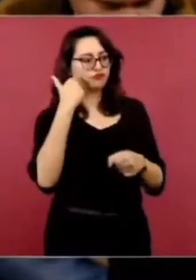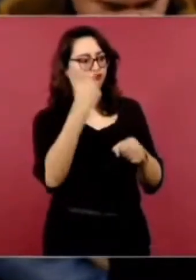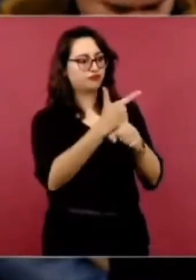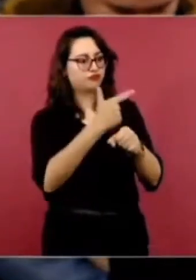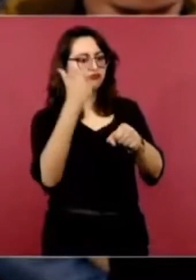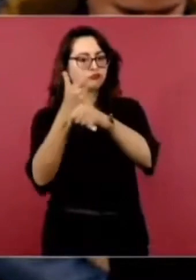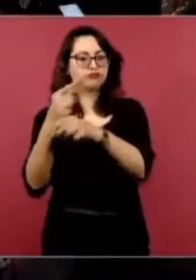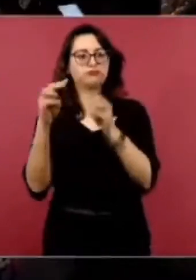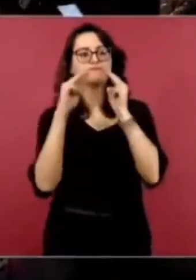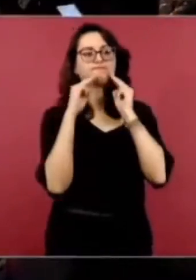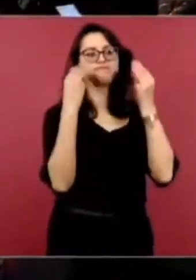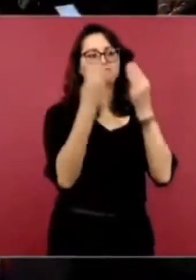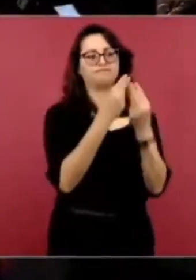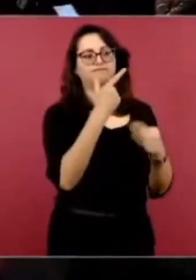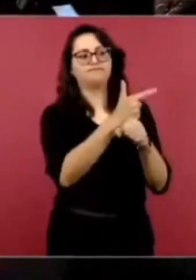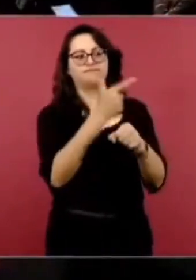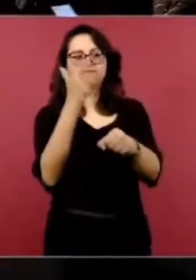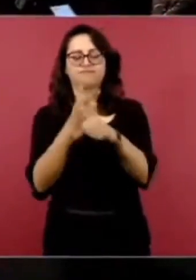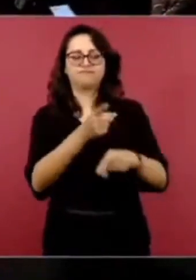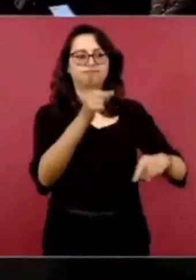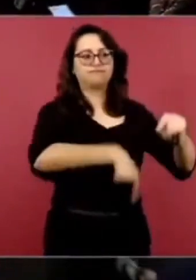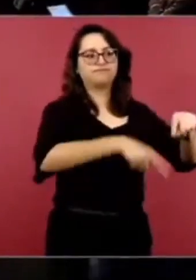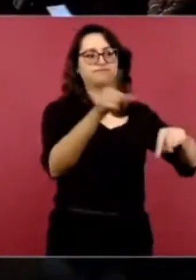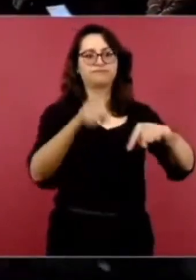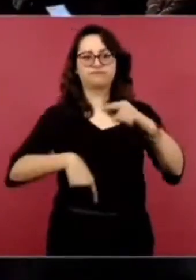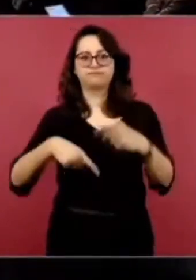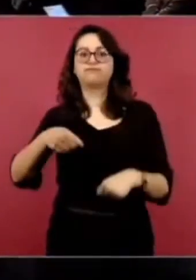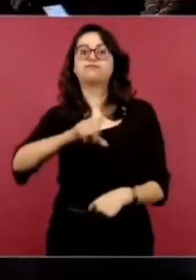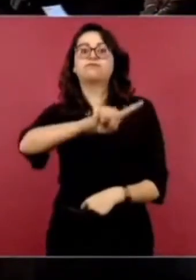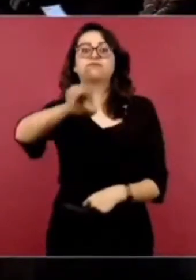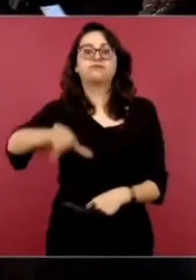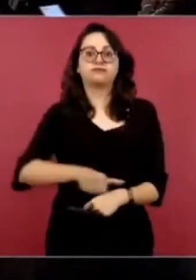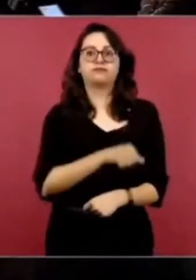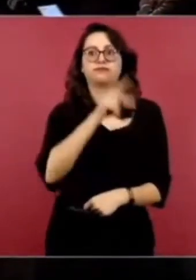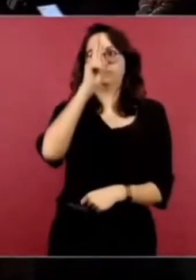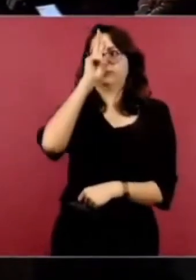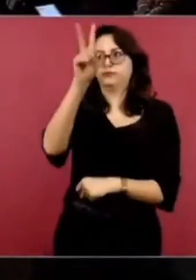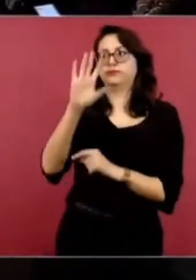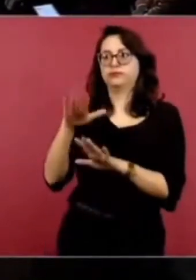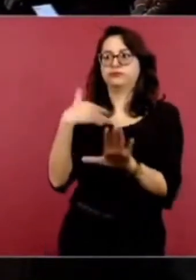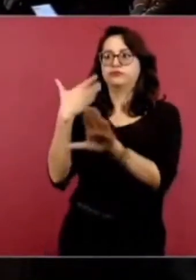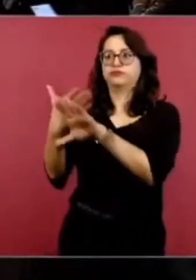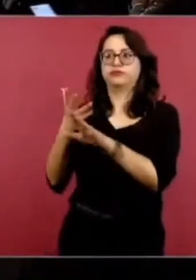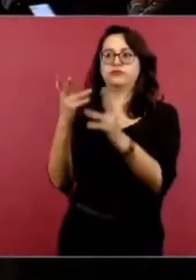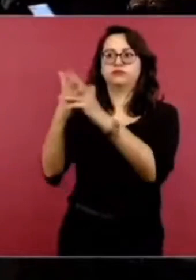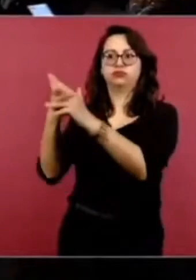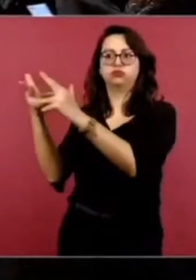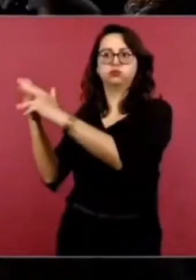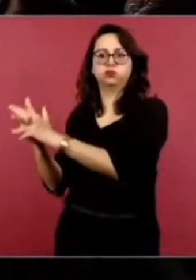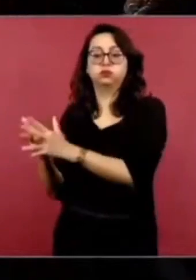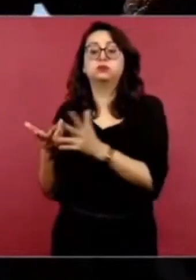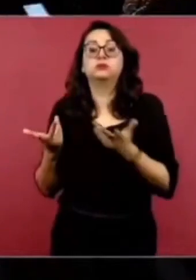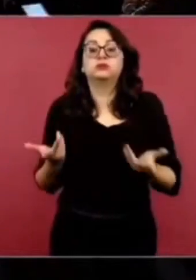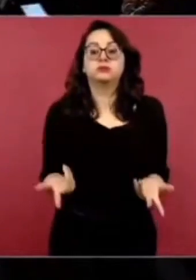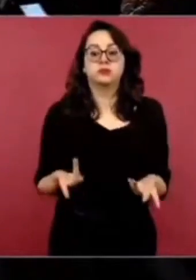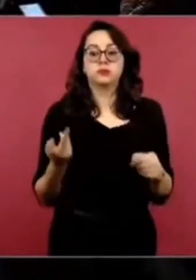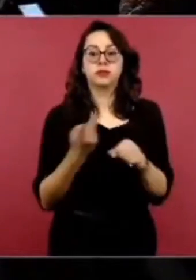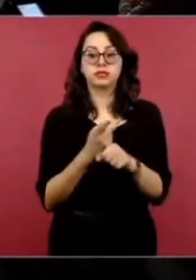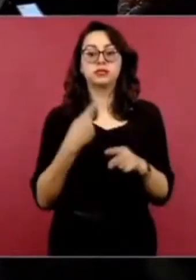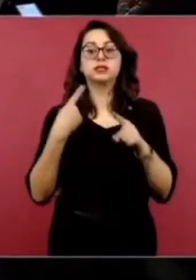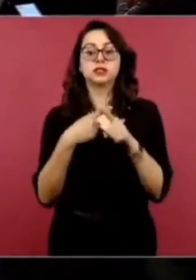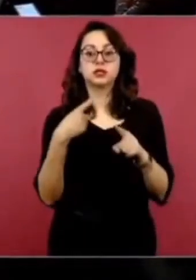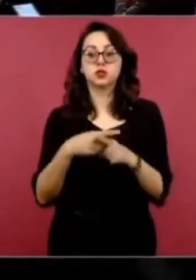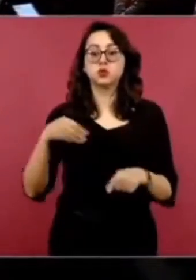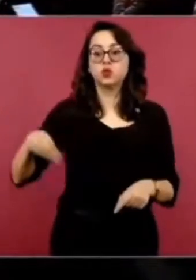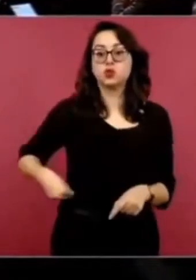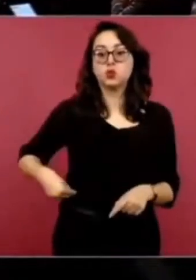estas bandas delincuenciales. Preguntarle a quién se le atribuye este hecho y cuál es entonces el objetivo